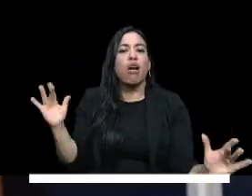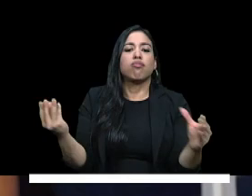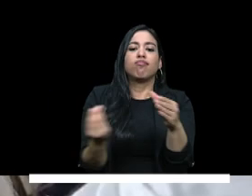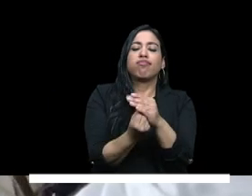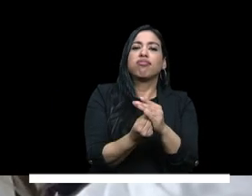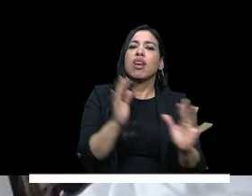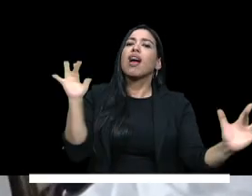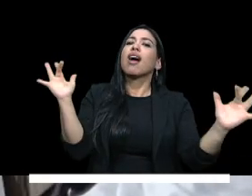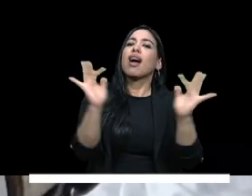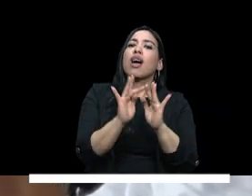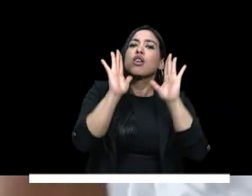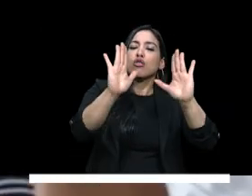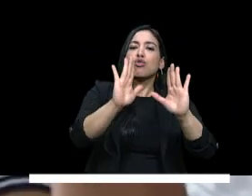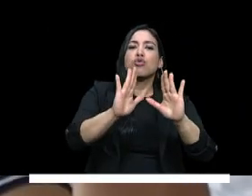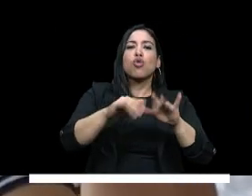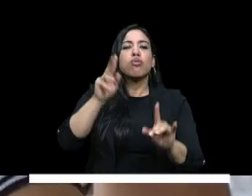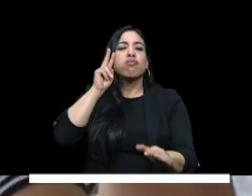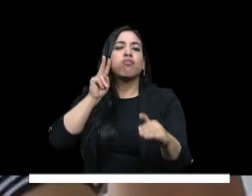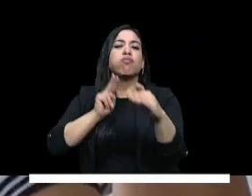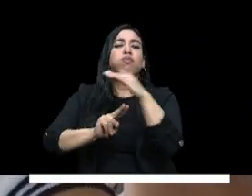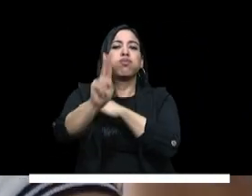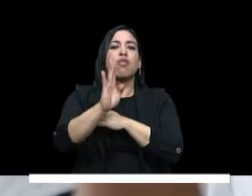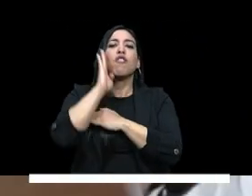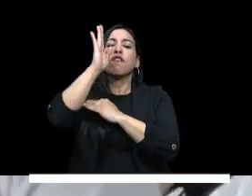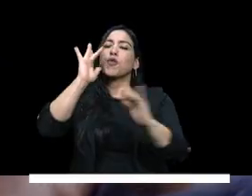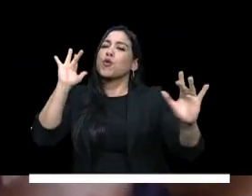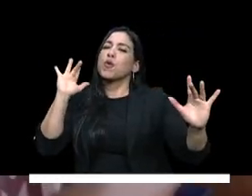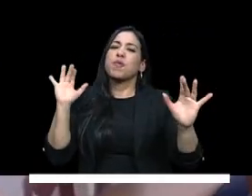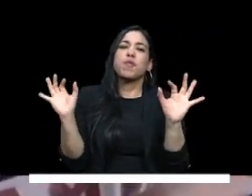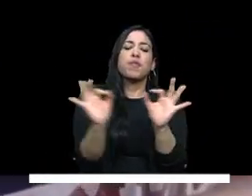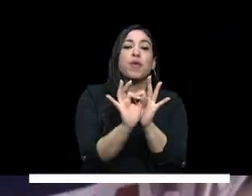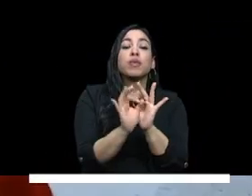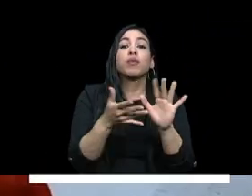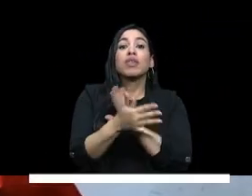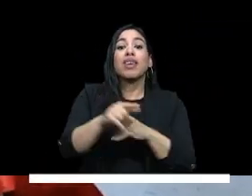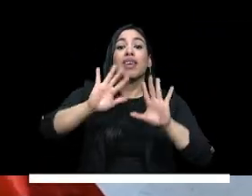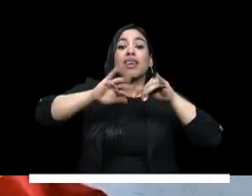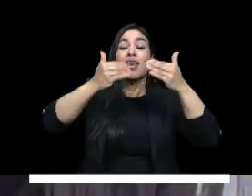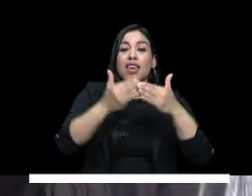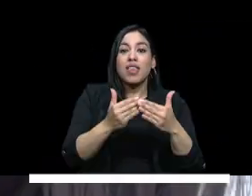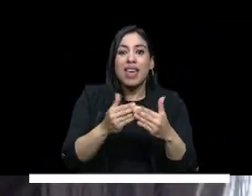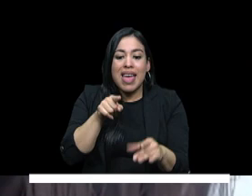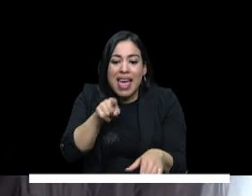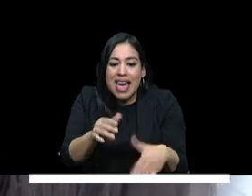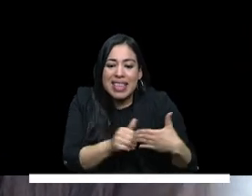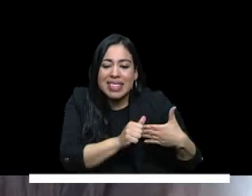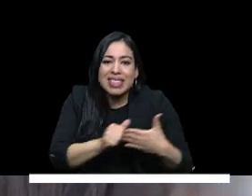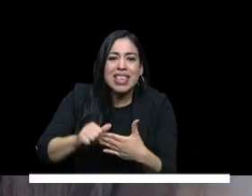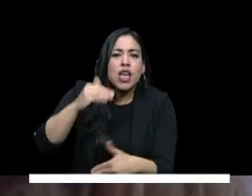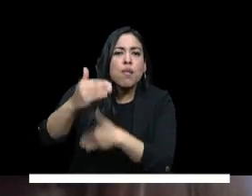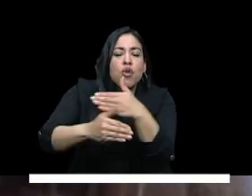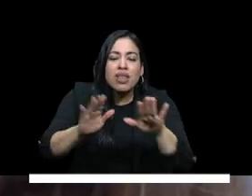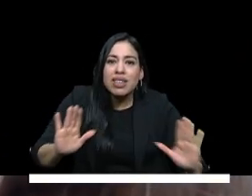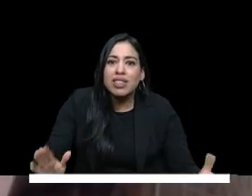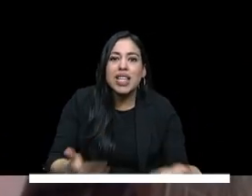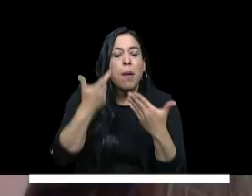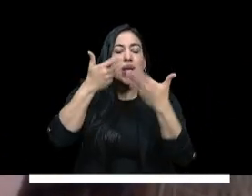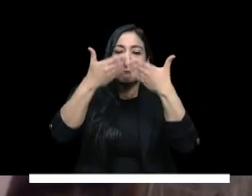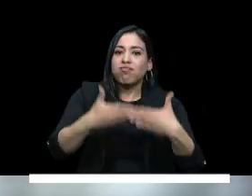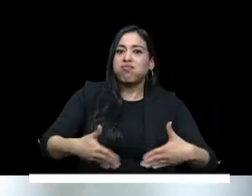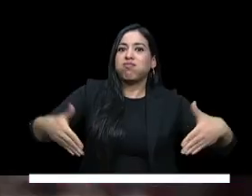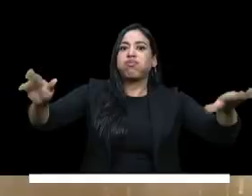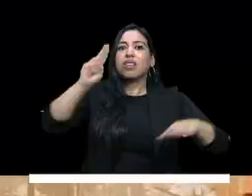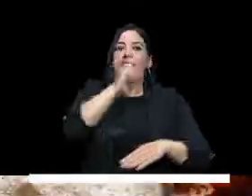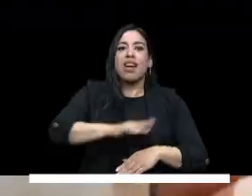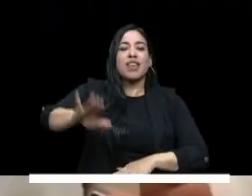inclusiva pertinente y con una visión hacia el futuro la educación es la llave del proceso y el desarrollo de